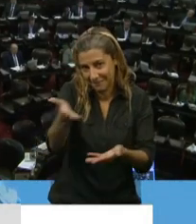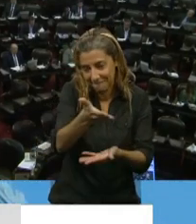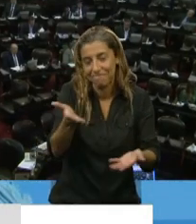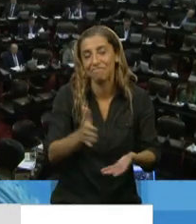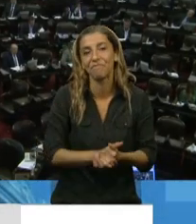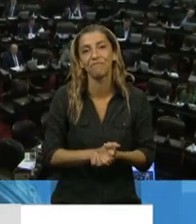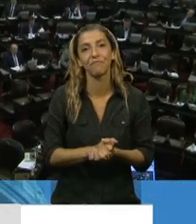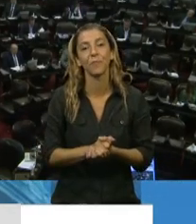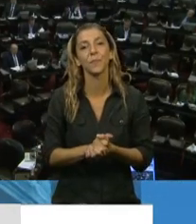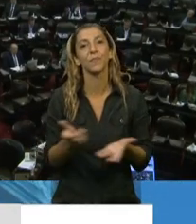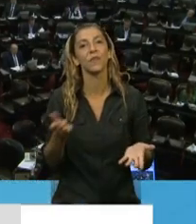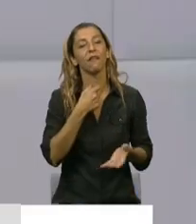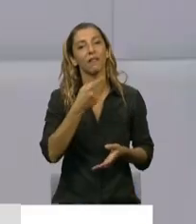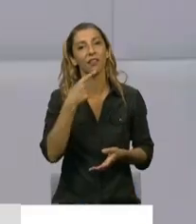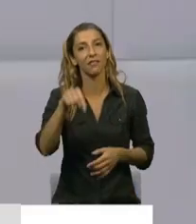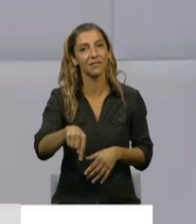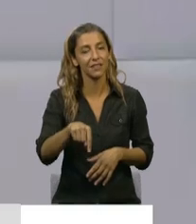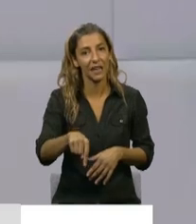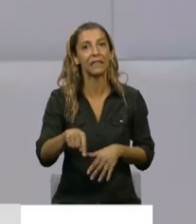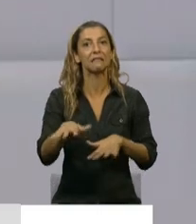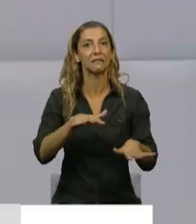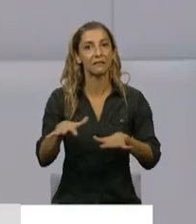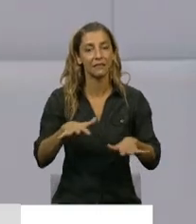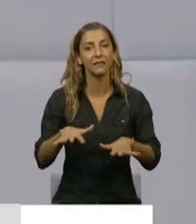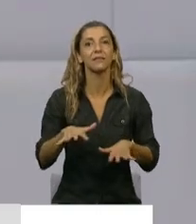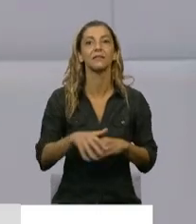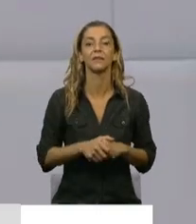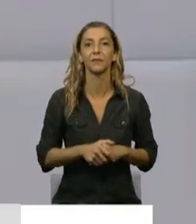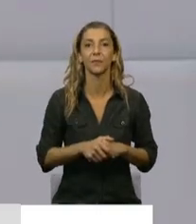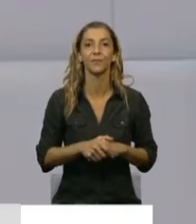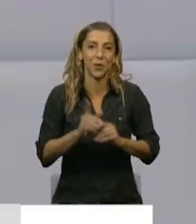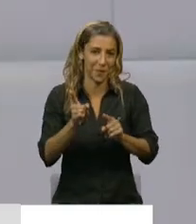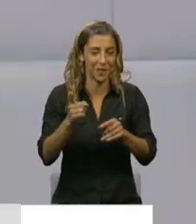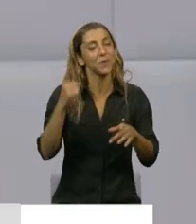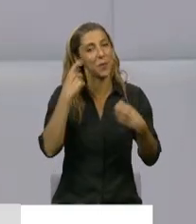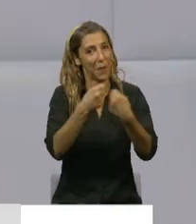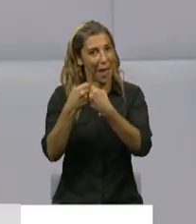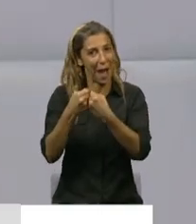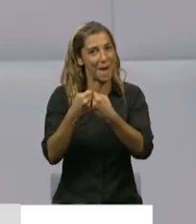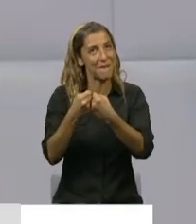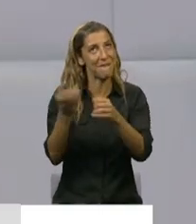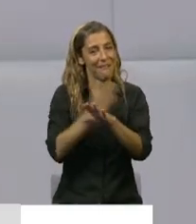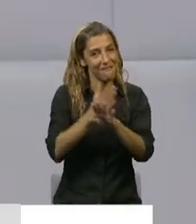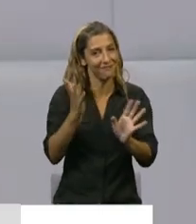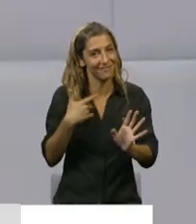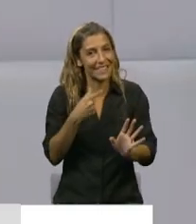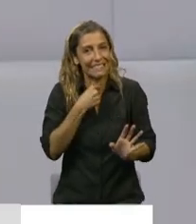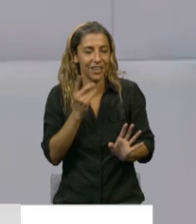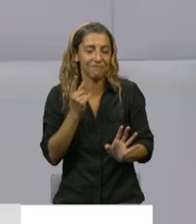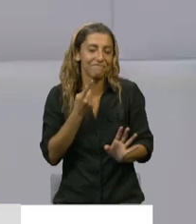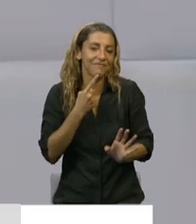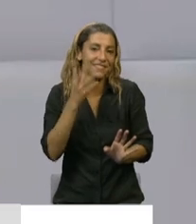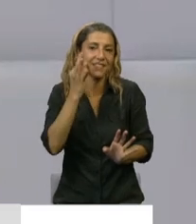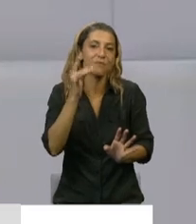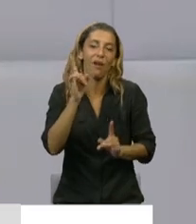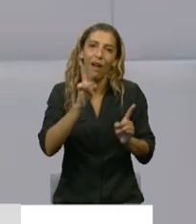clima y de esos consensos voy a omitir hacer una serie de referencias en las que me sentí tentado de hacer después de escuchar algunas